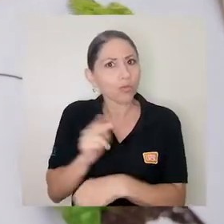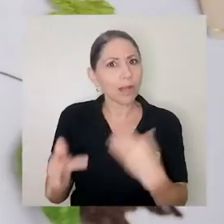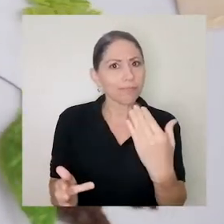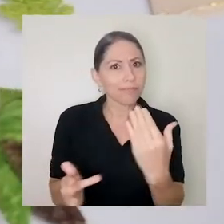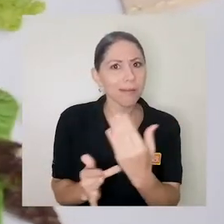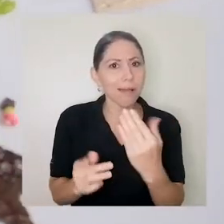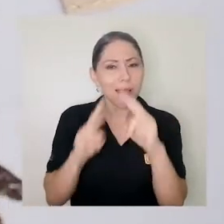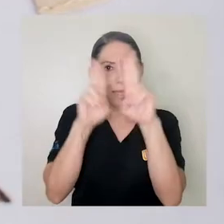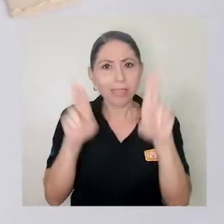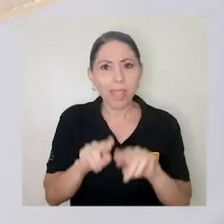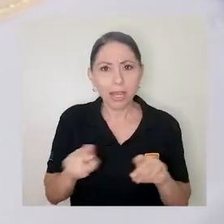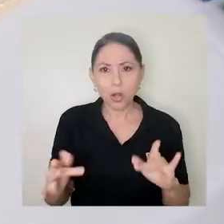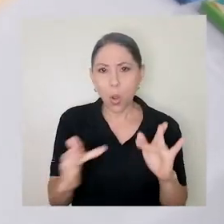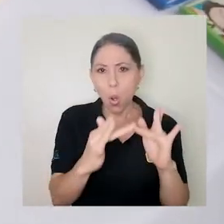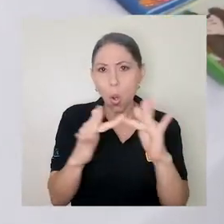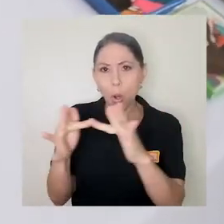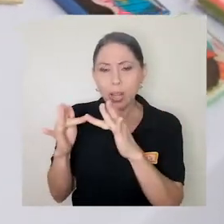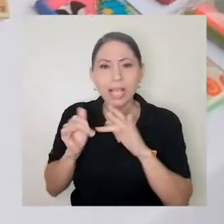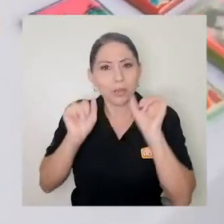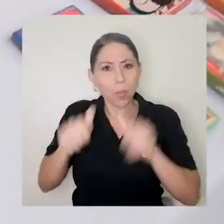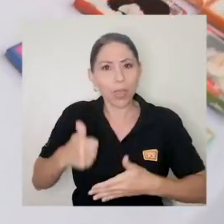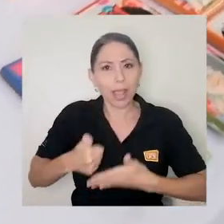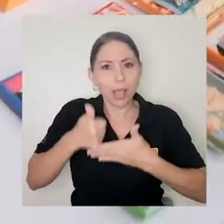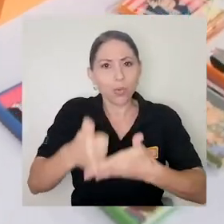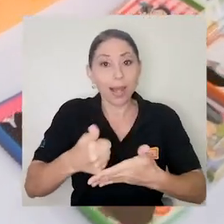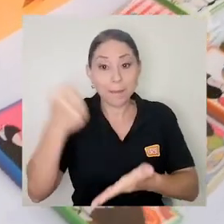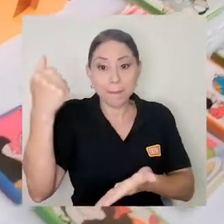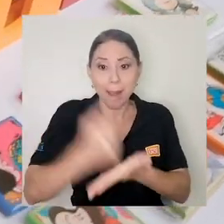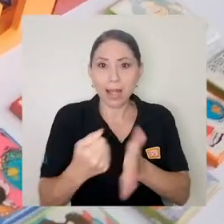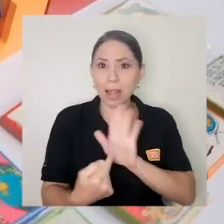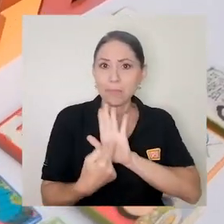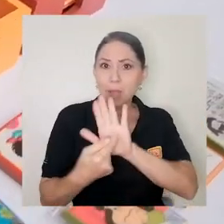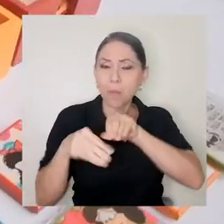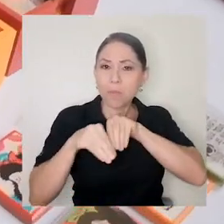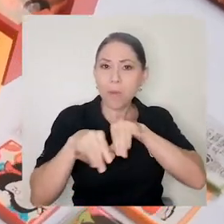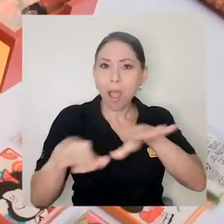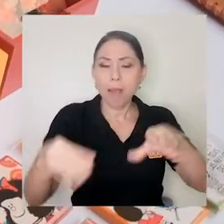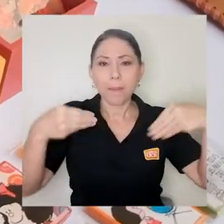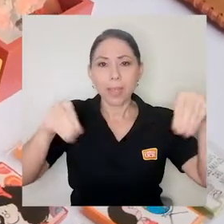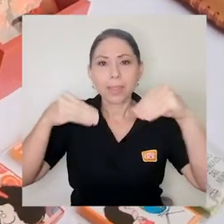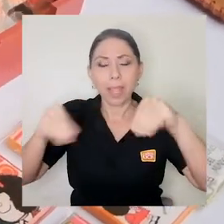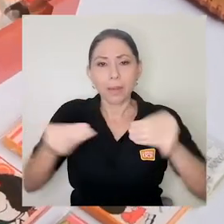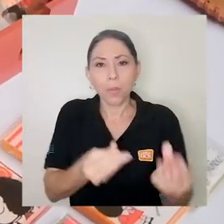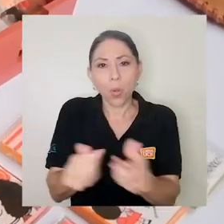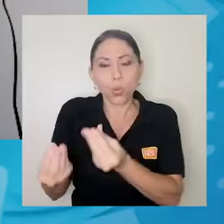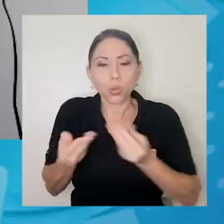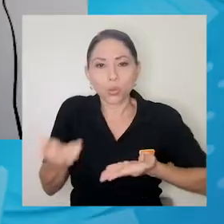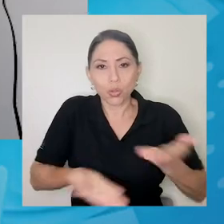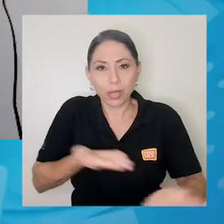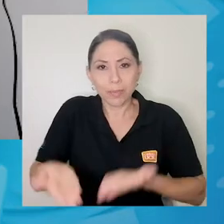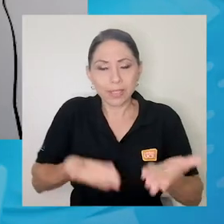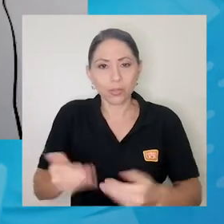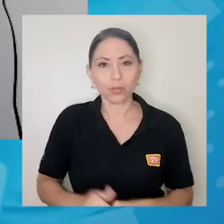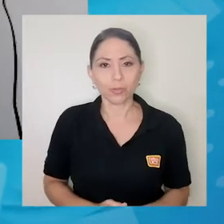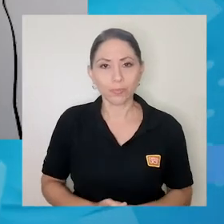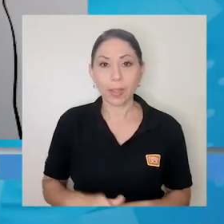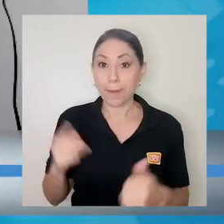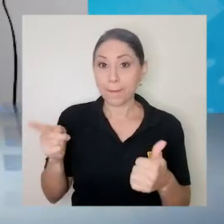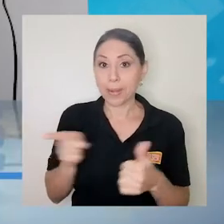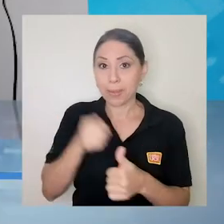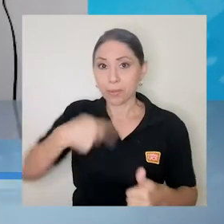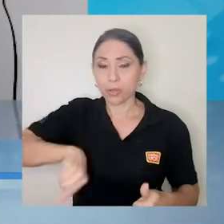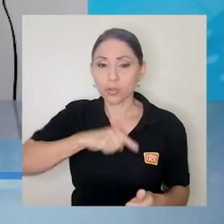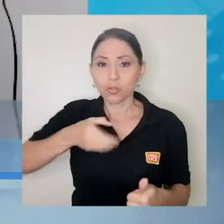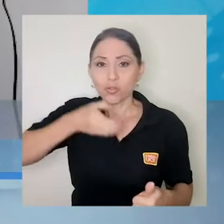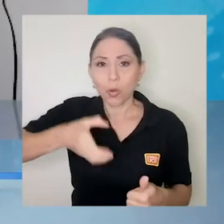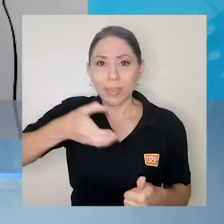medios digitales pueden ayudarle a posicionar su marca y vender sus productos o servicios. Lo primero que estamos recomendando